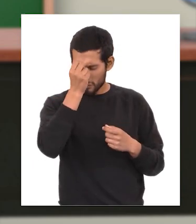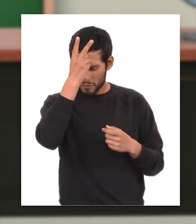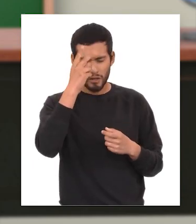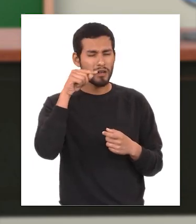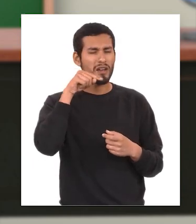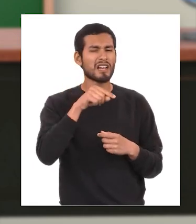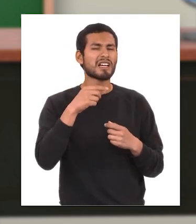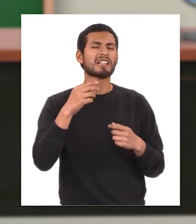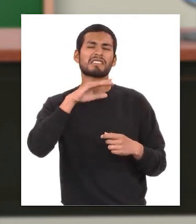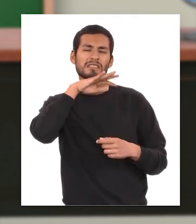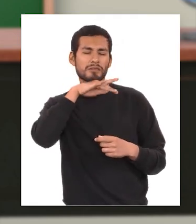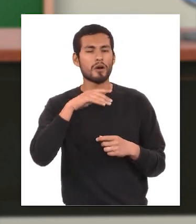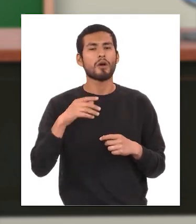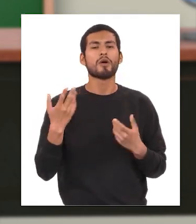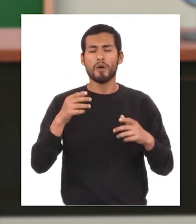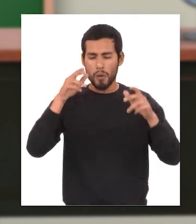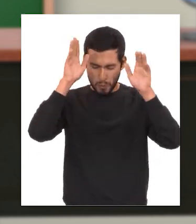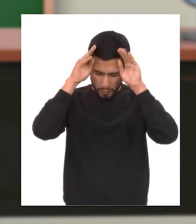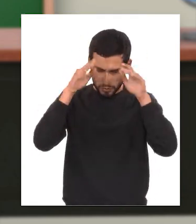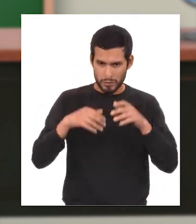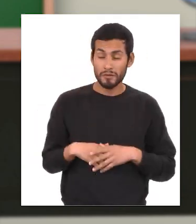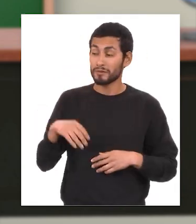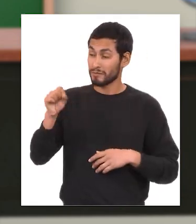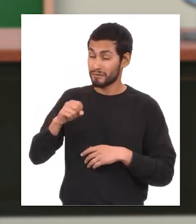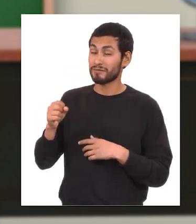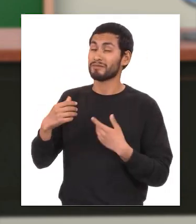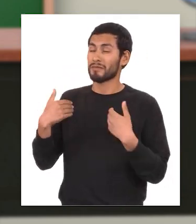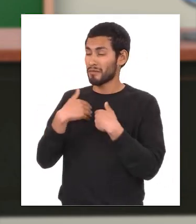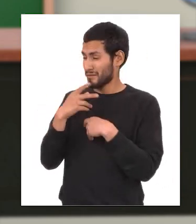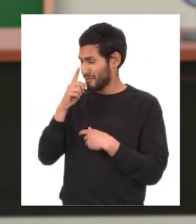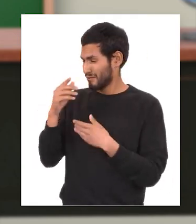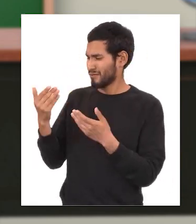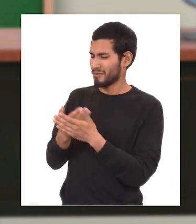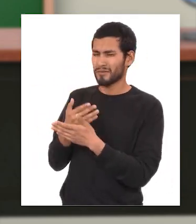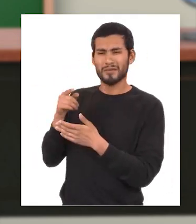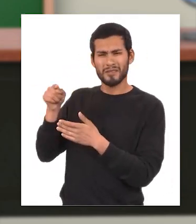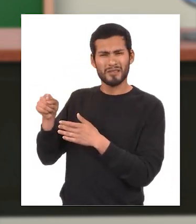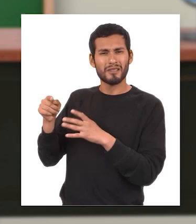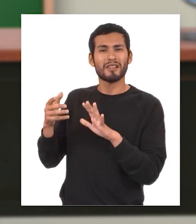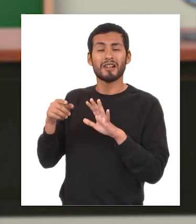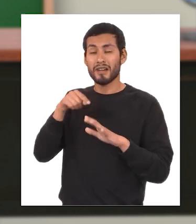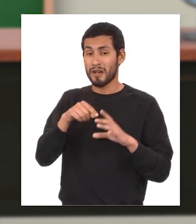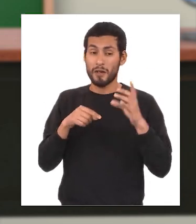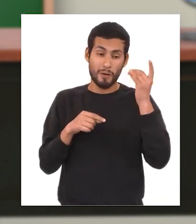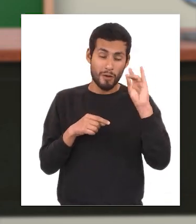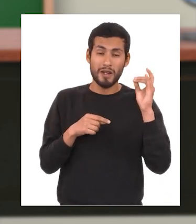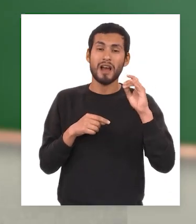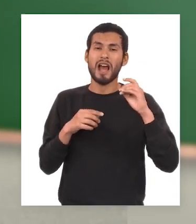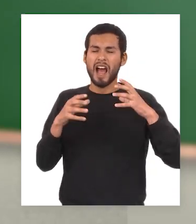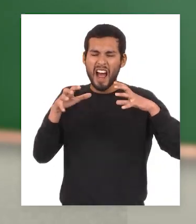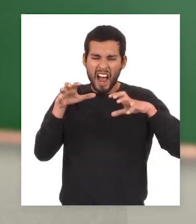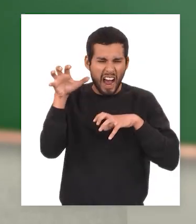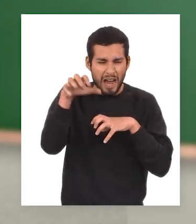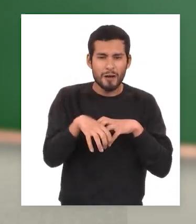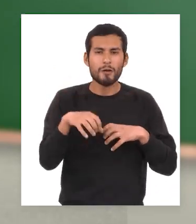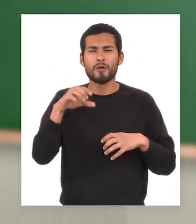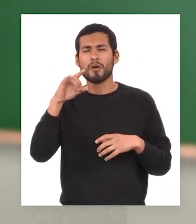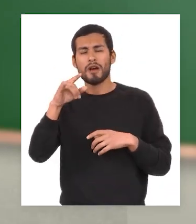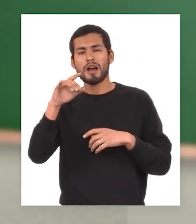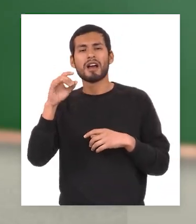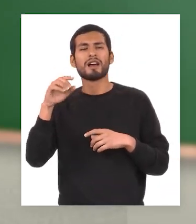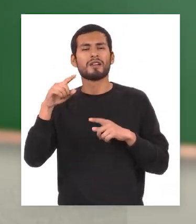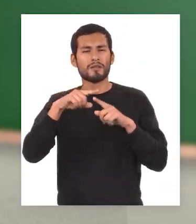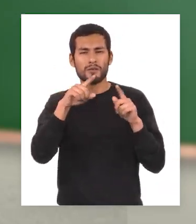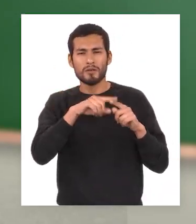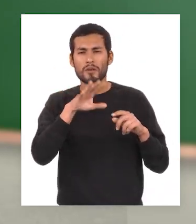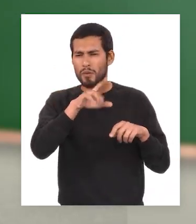y mulas así es ellos tuvieron que aprender a convivir con los animales oriundos como la vicuña jaguar guanaco ñandú